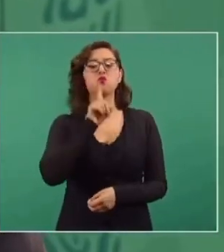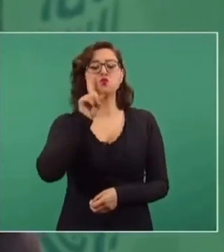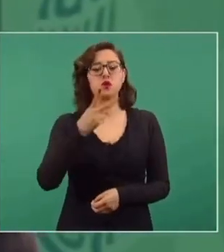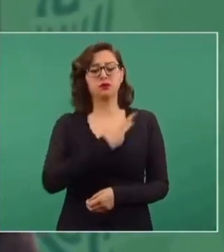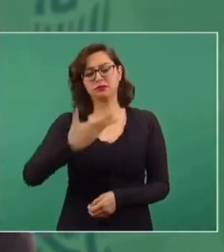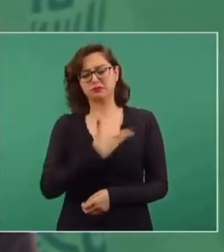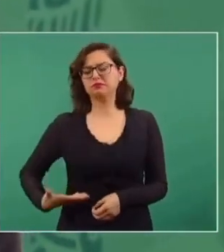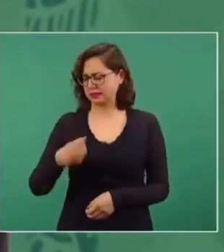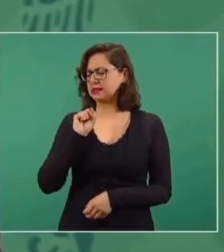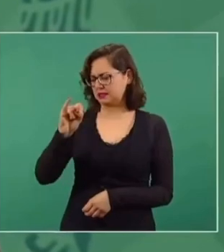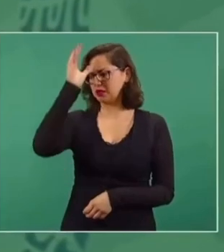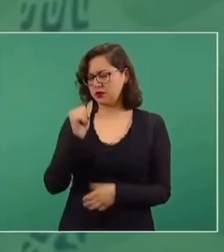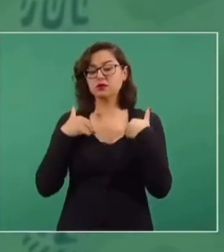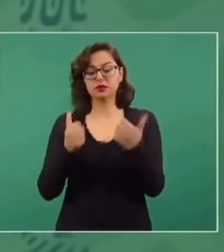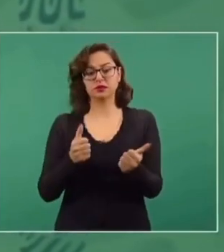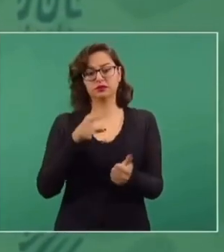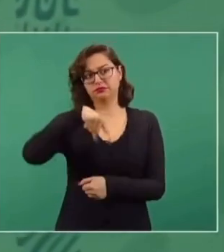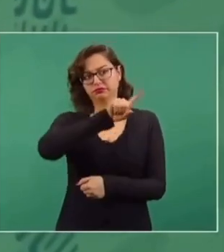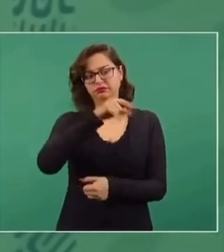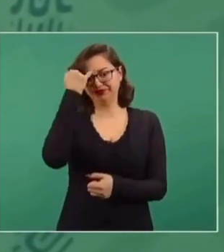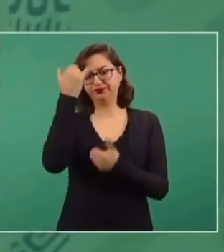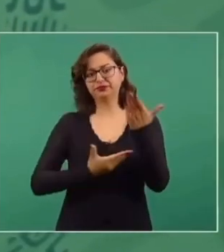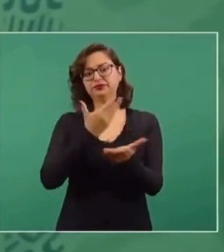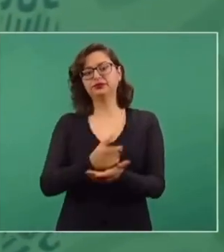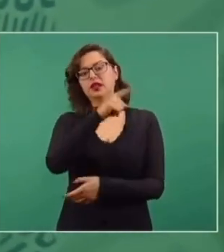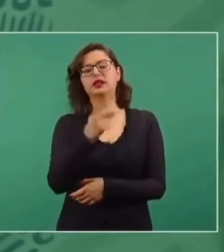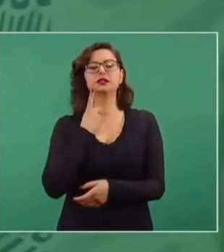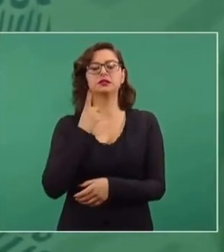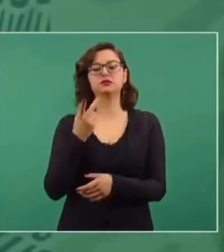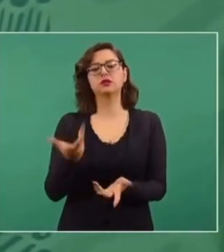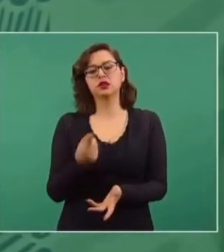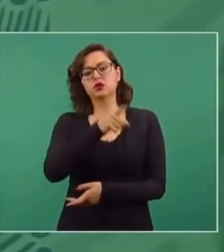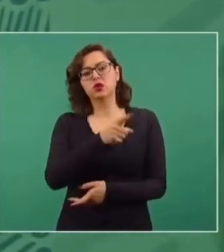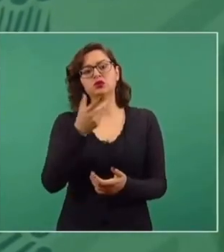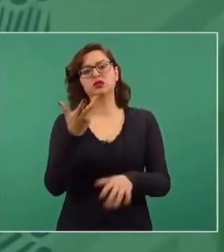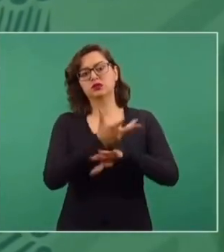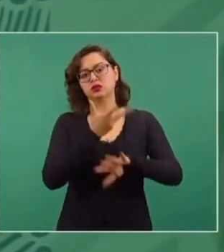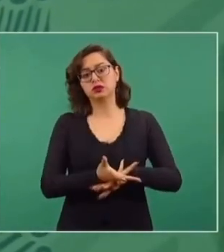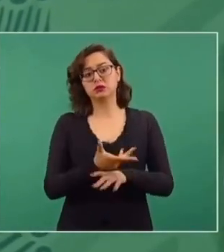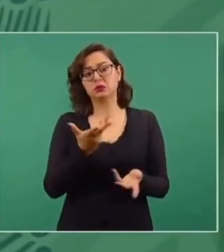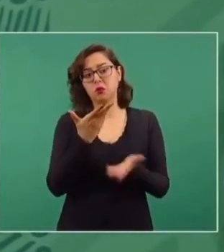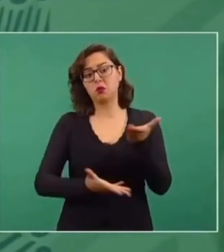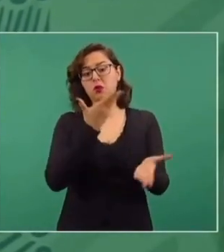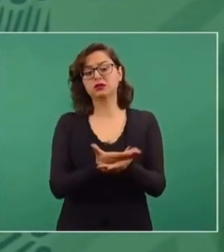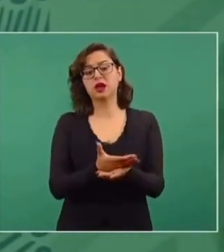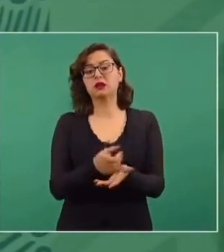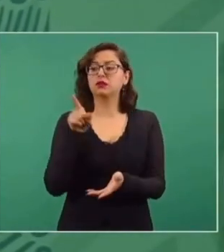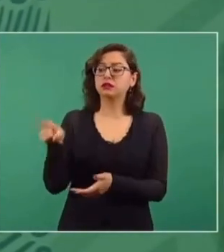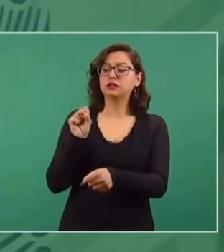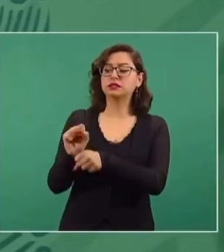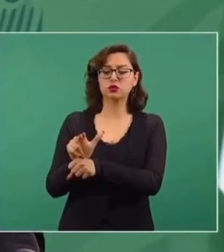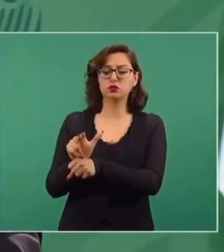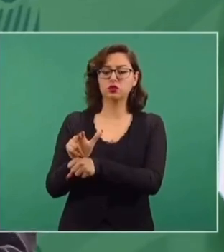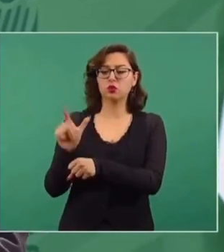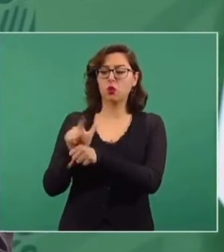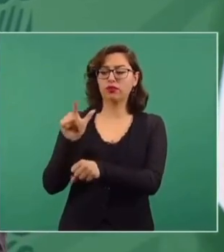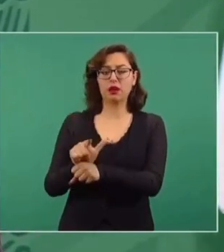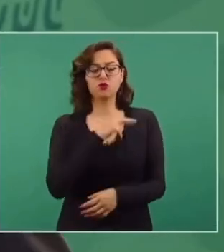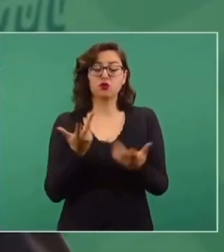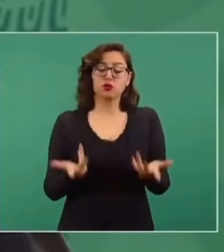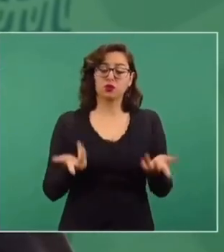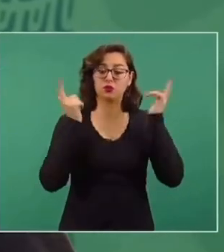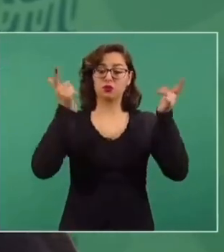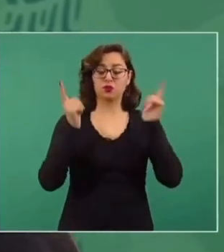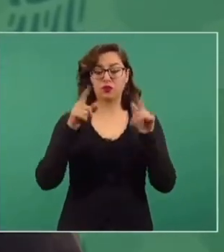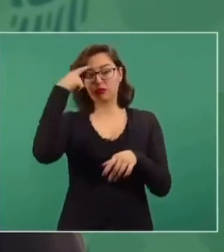vicepresidenta. Tienen una iniciativa para que el Congreso de Estados Unidos autorice cuatro mil millones de dólares de apoyo a Salvador, a Honduras y a Guatemala